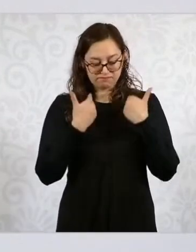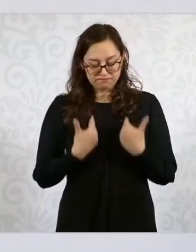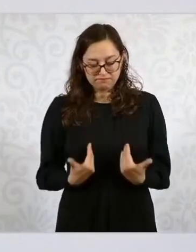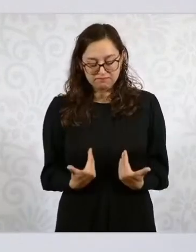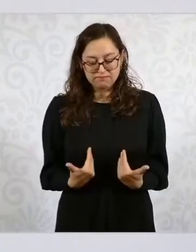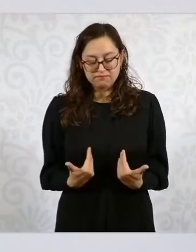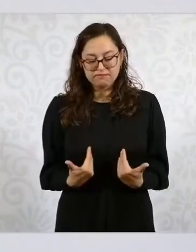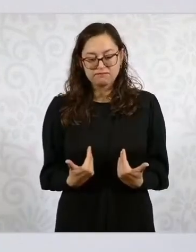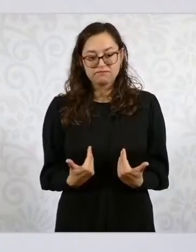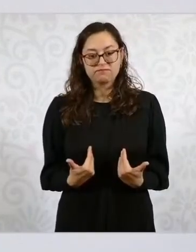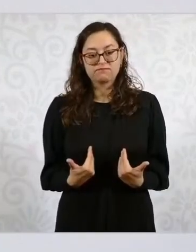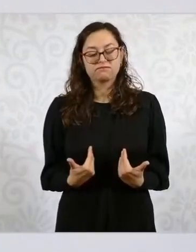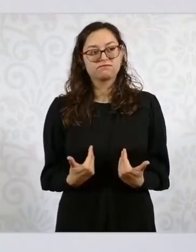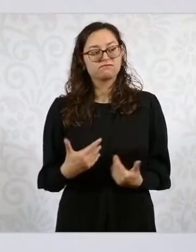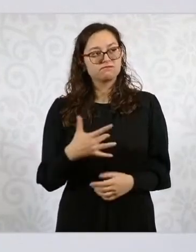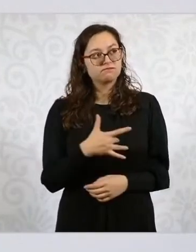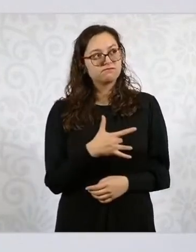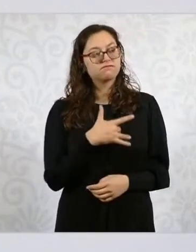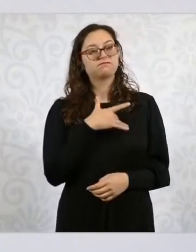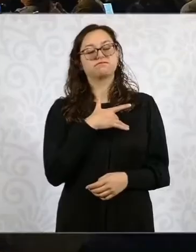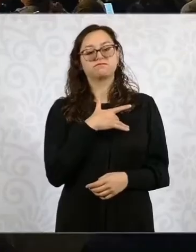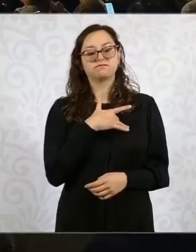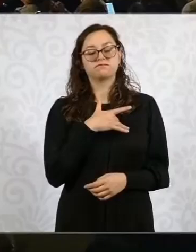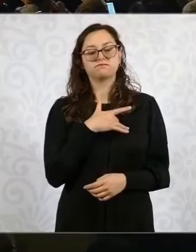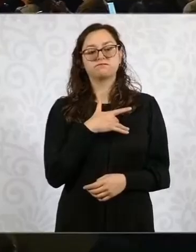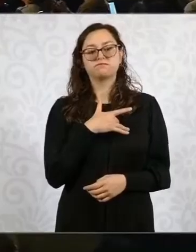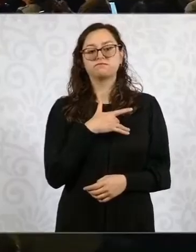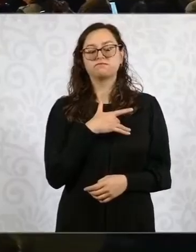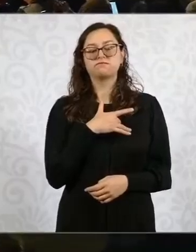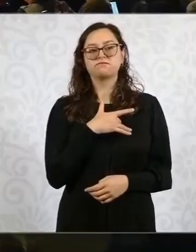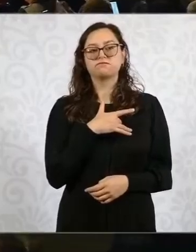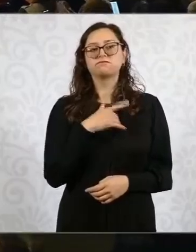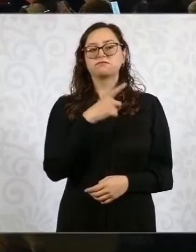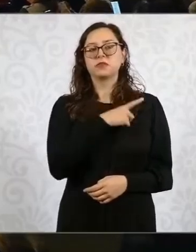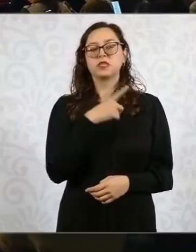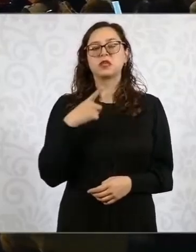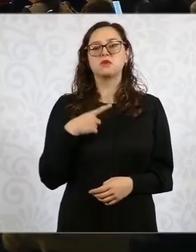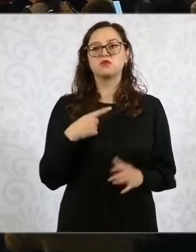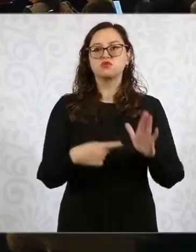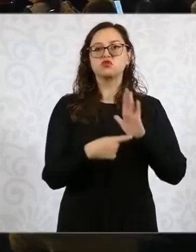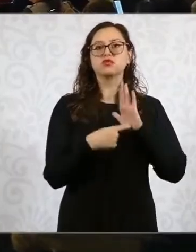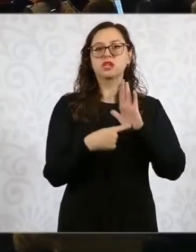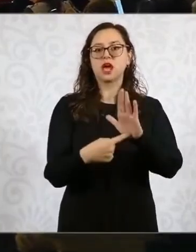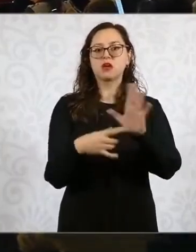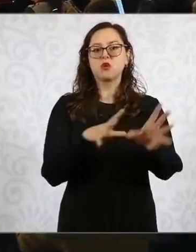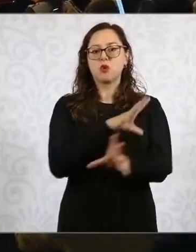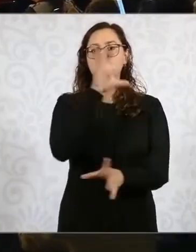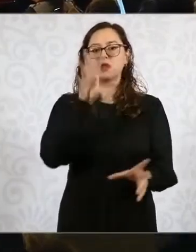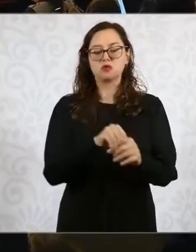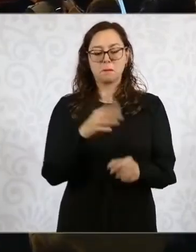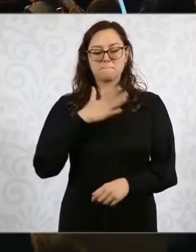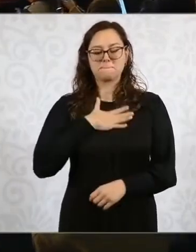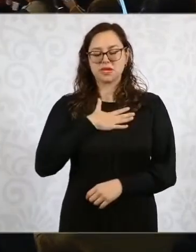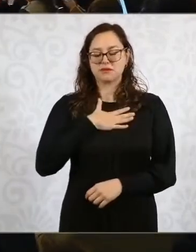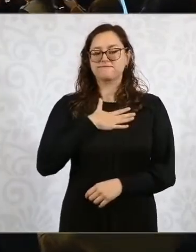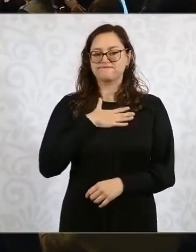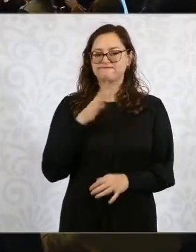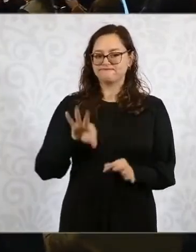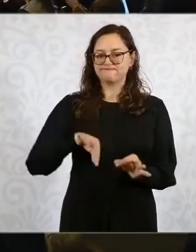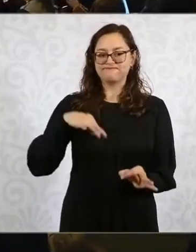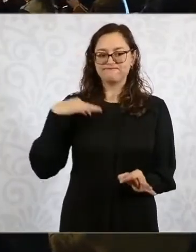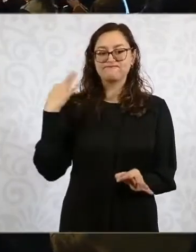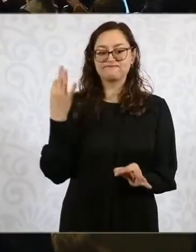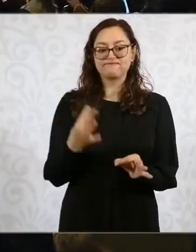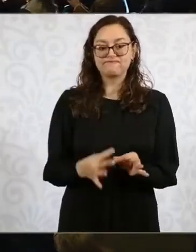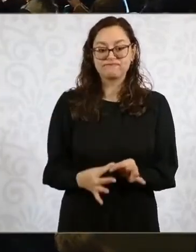Personalmente, para mí es una obligación el día de hoy. He dicho en otras ocasiones que soy